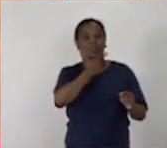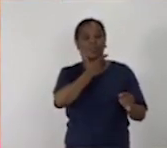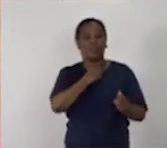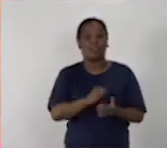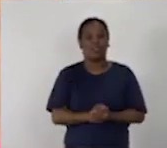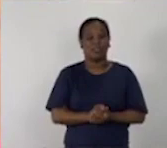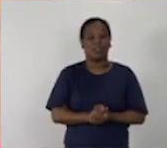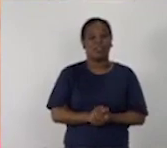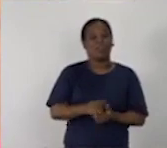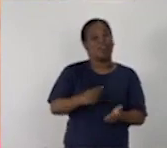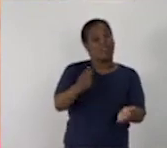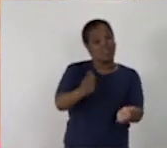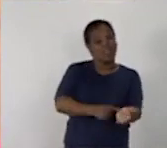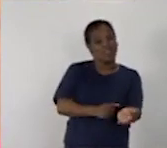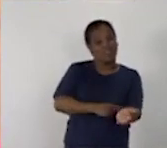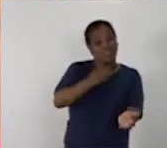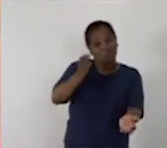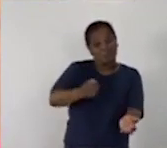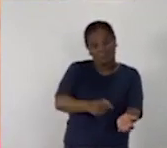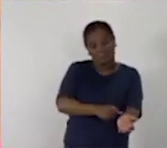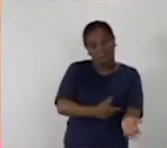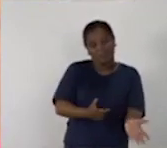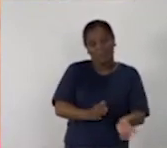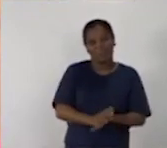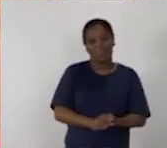y hasta seguro en las costumbres.